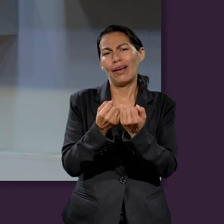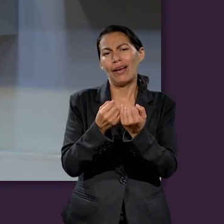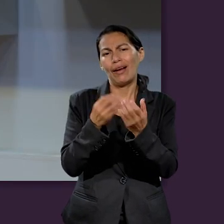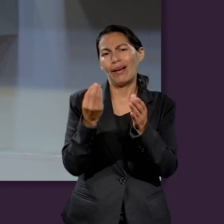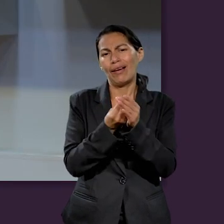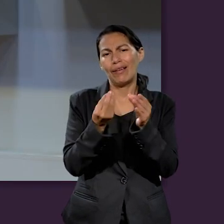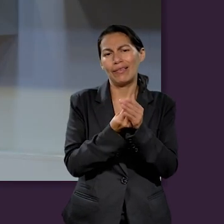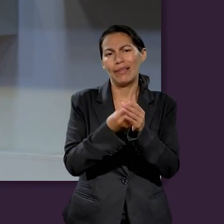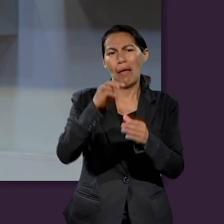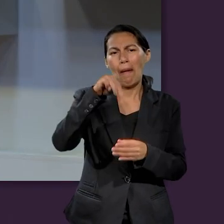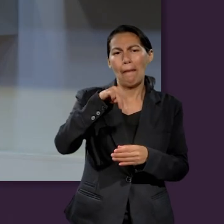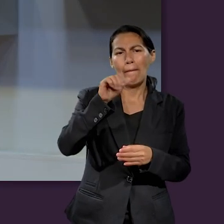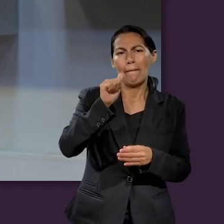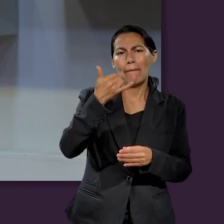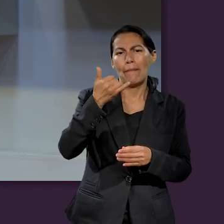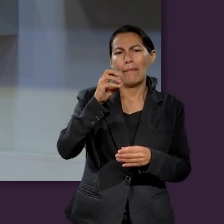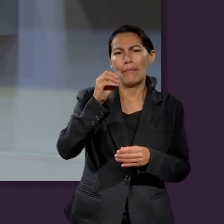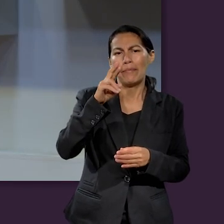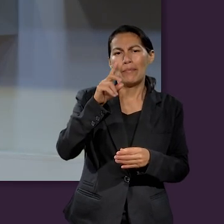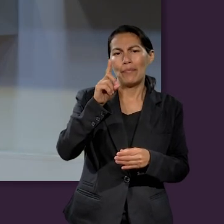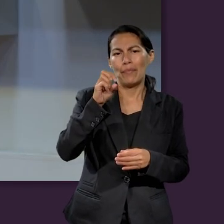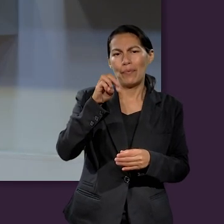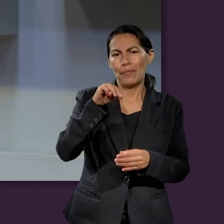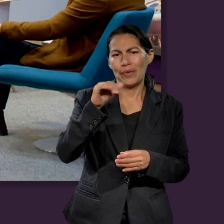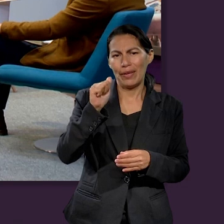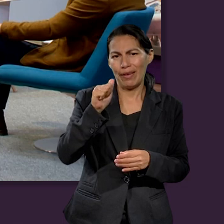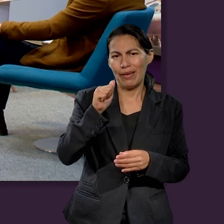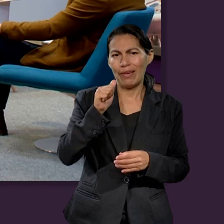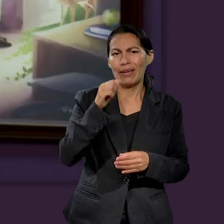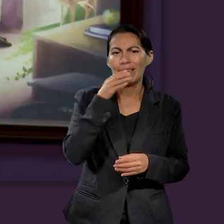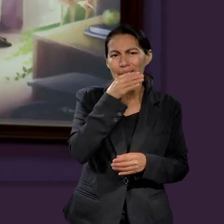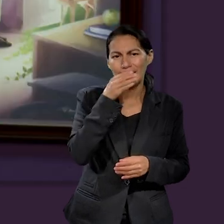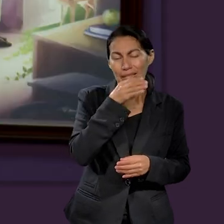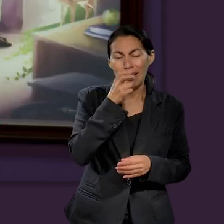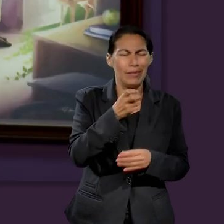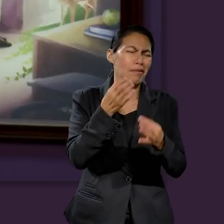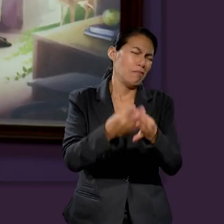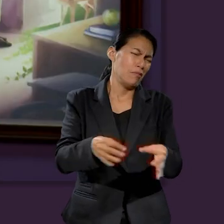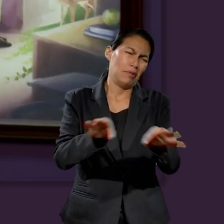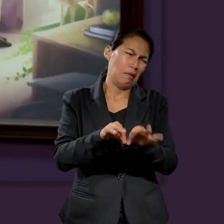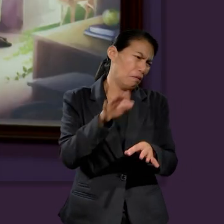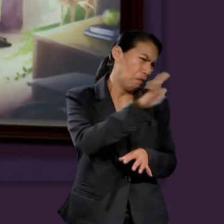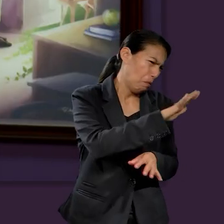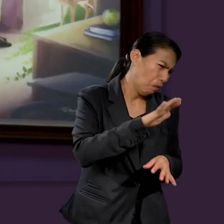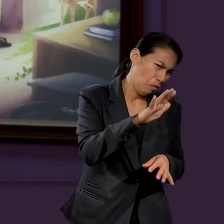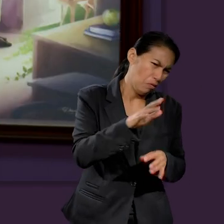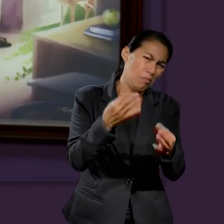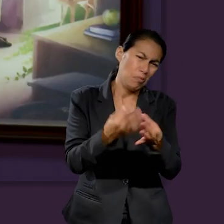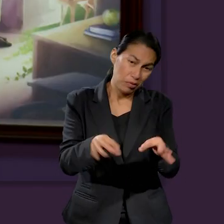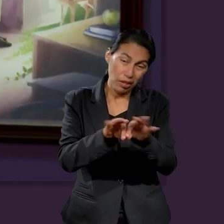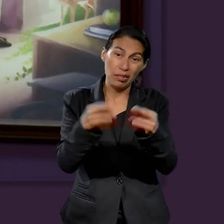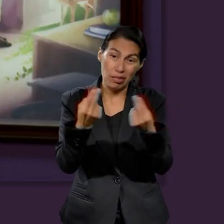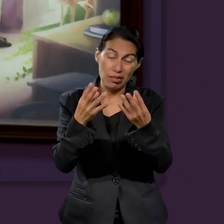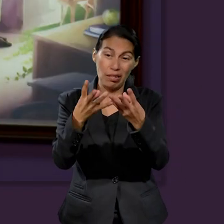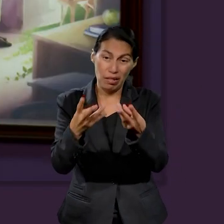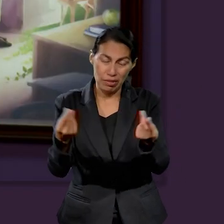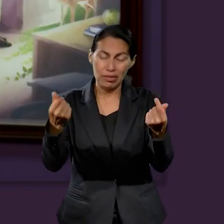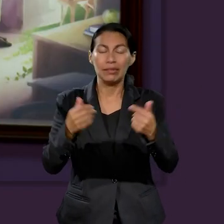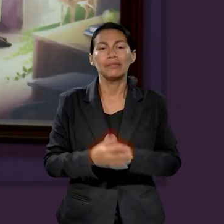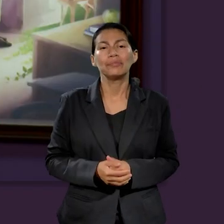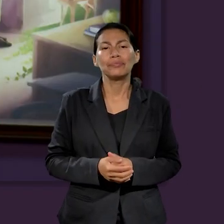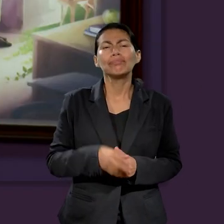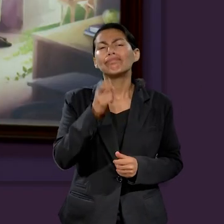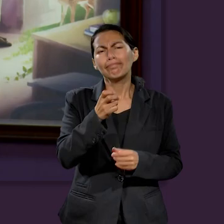que es derecho, pero también te funciona. Sí. Ok. También la clase de mayordomía, cristiana, eso. Que